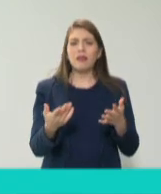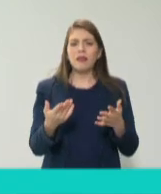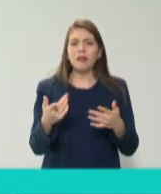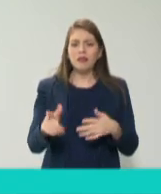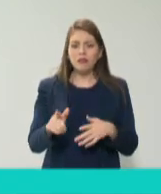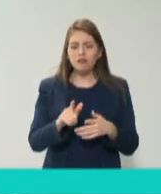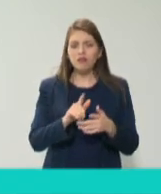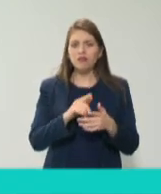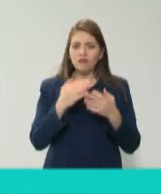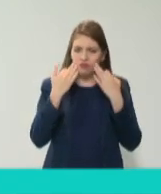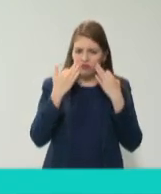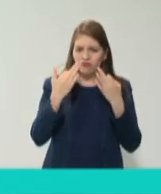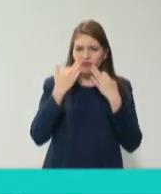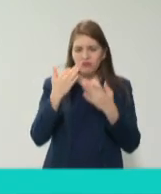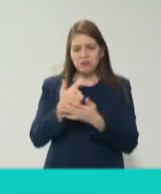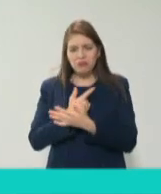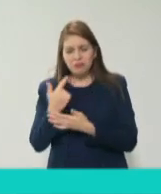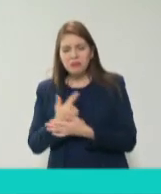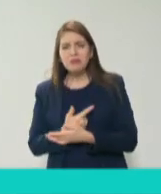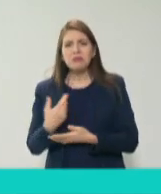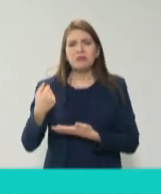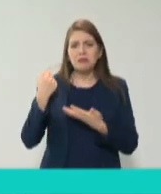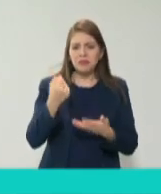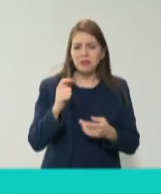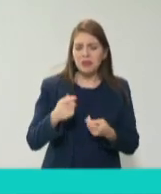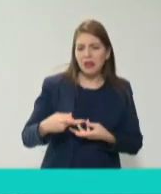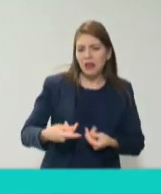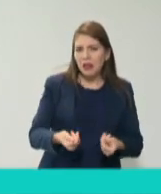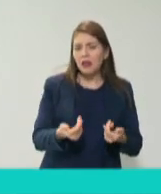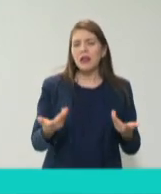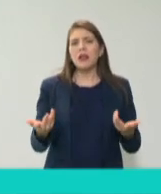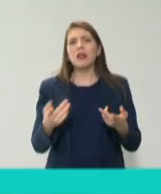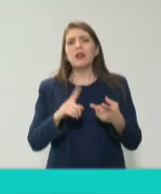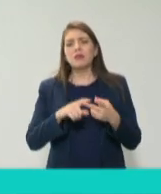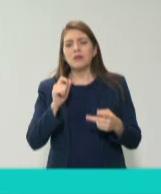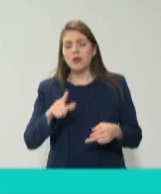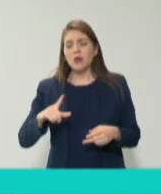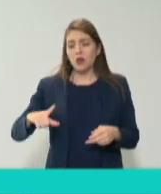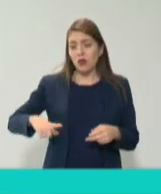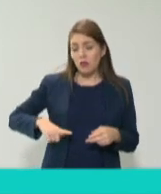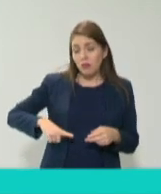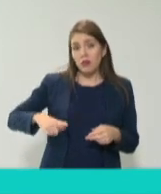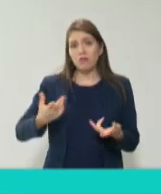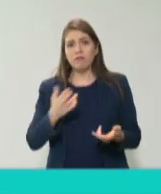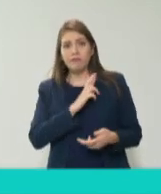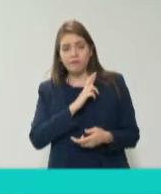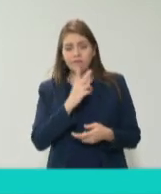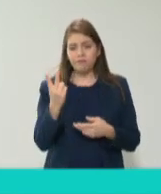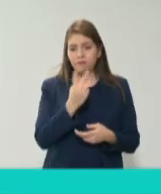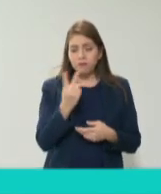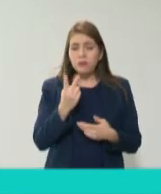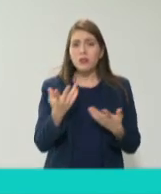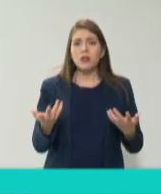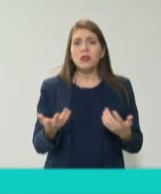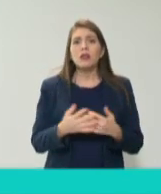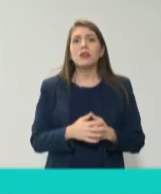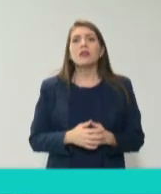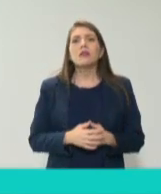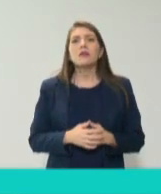la transparencia en la rendición de cuentas tanto en el sector público como privado transparencia